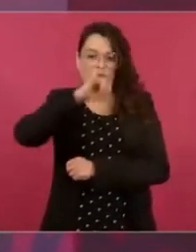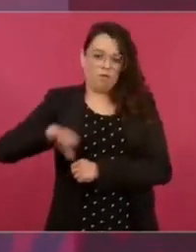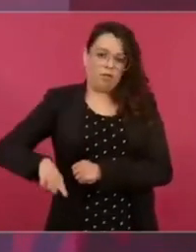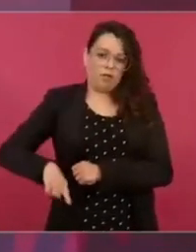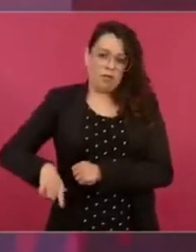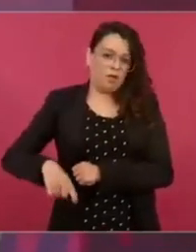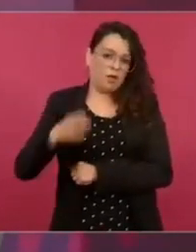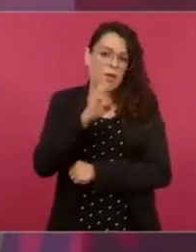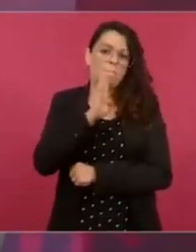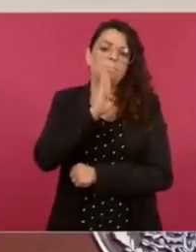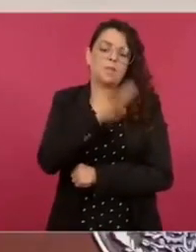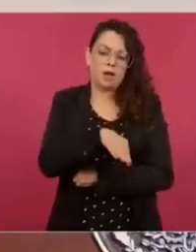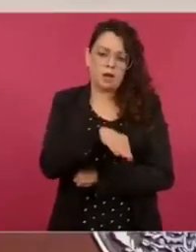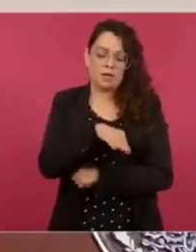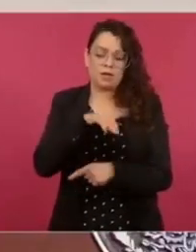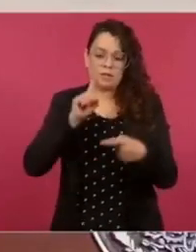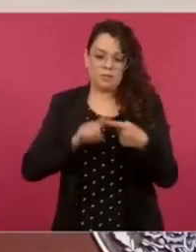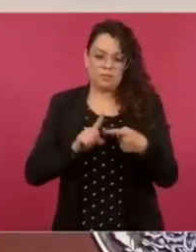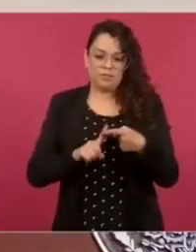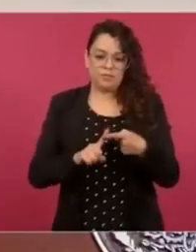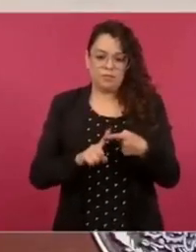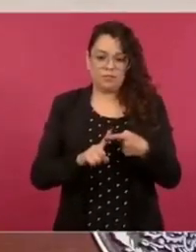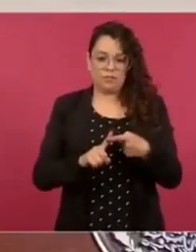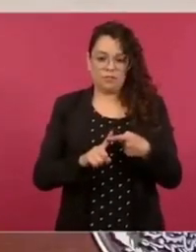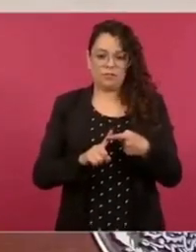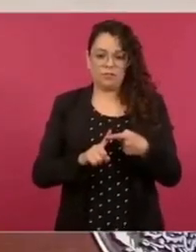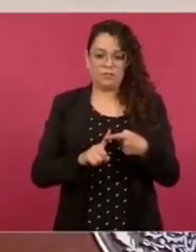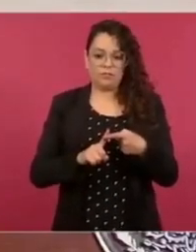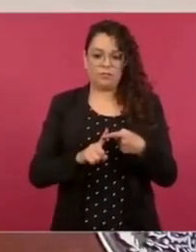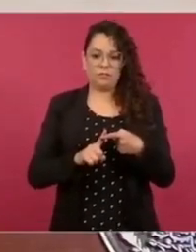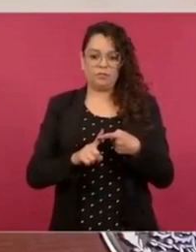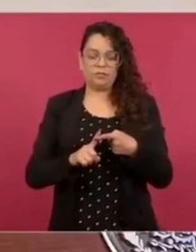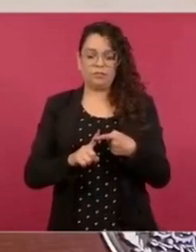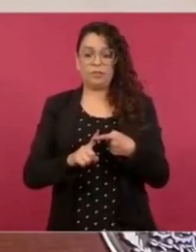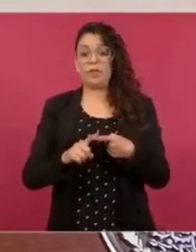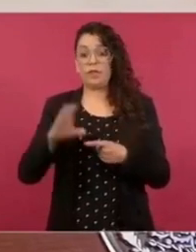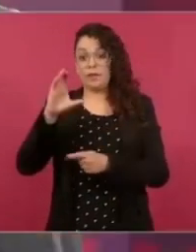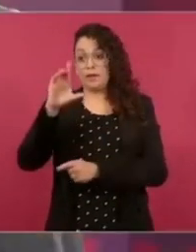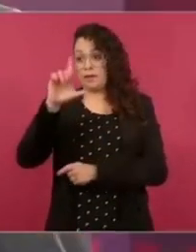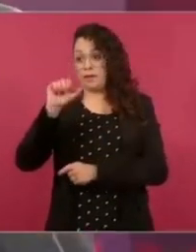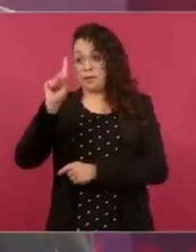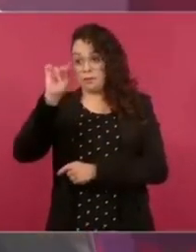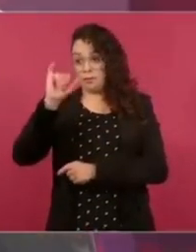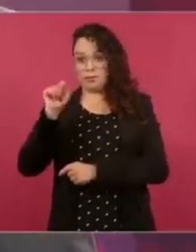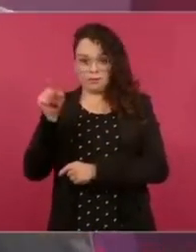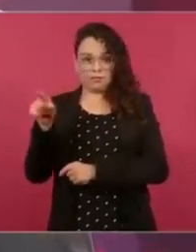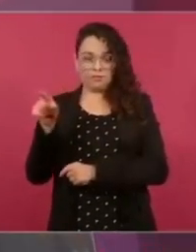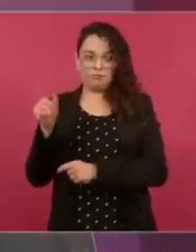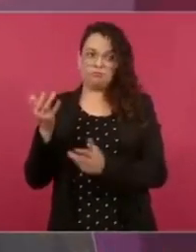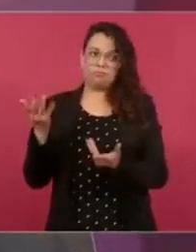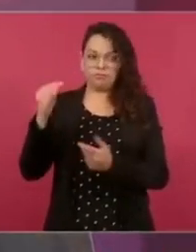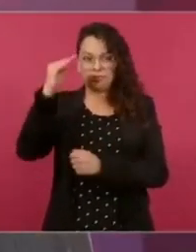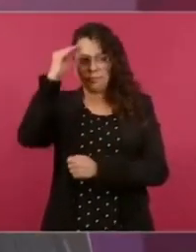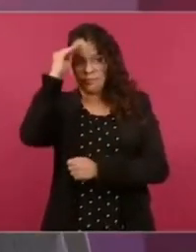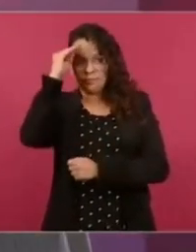Y Claudia no quería dejar inconclusos